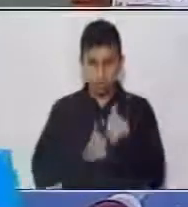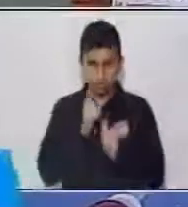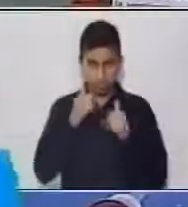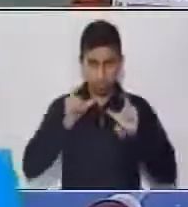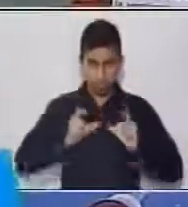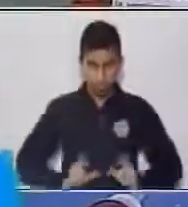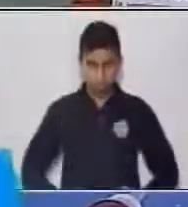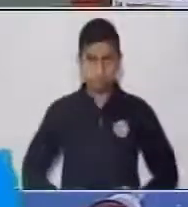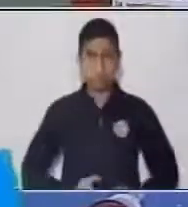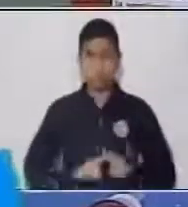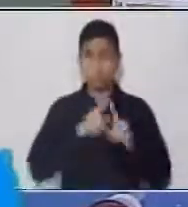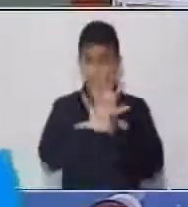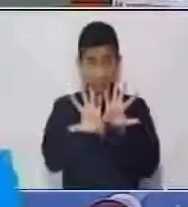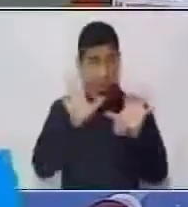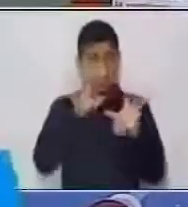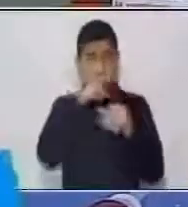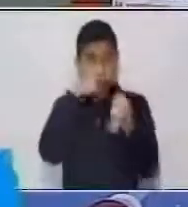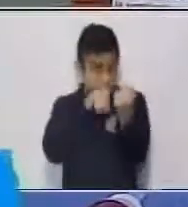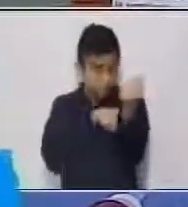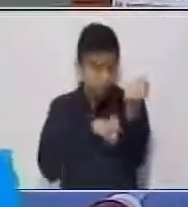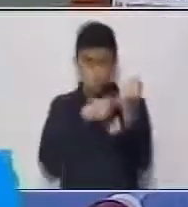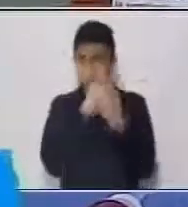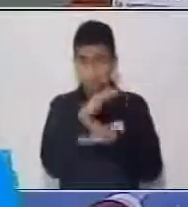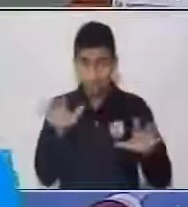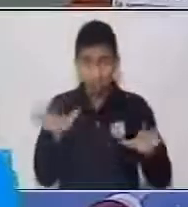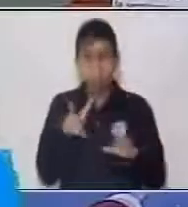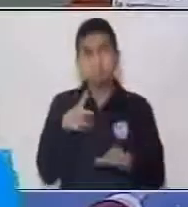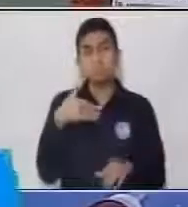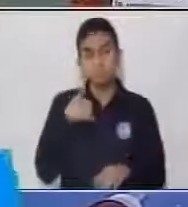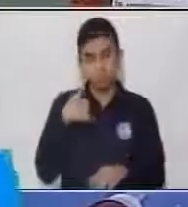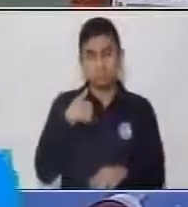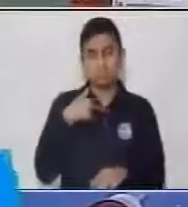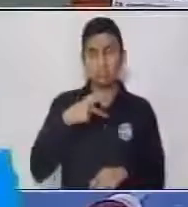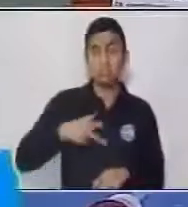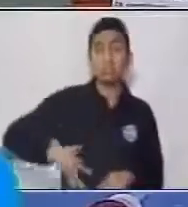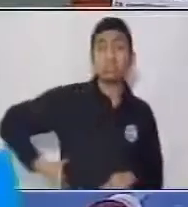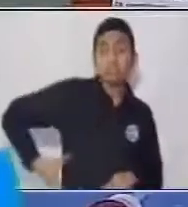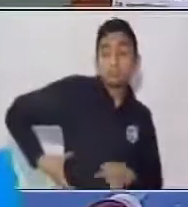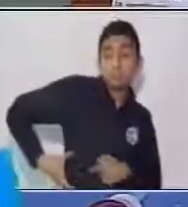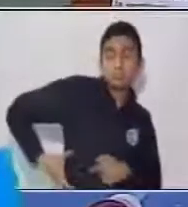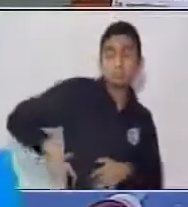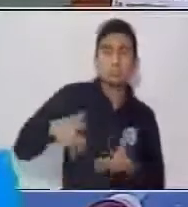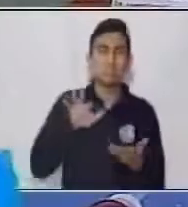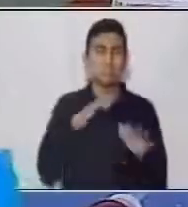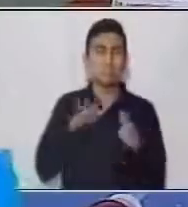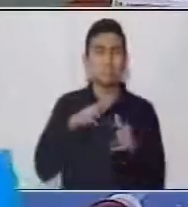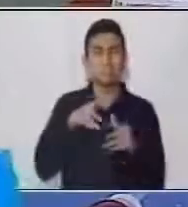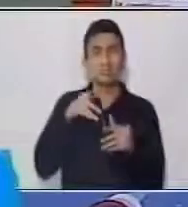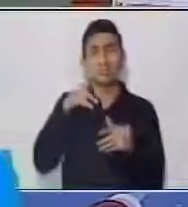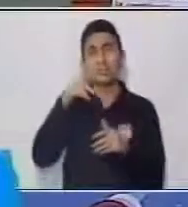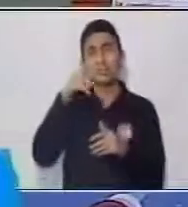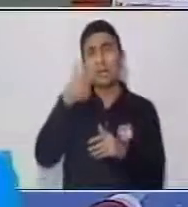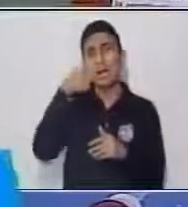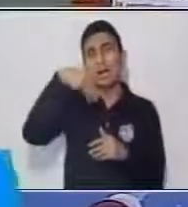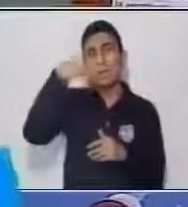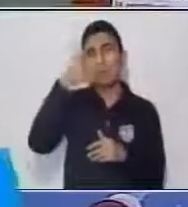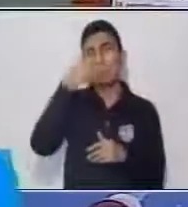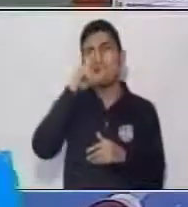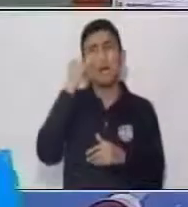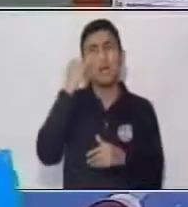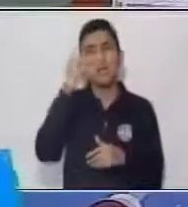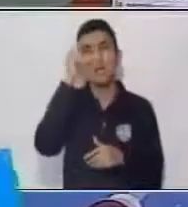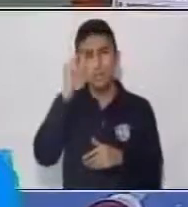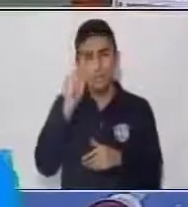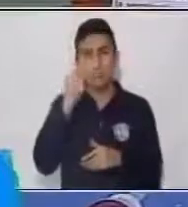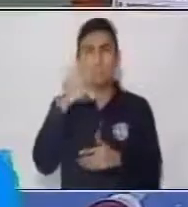Una vez filtrada la sangre, aparece en el riñón un líquido amarillento llamado orina que es